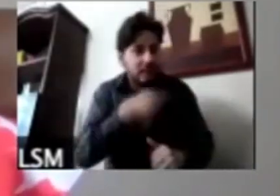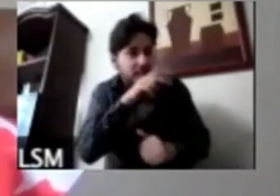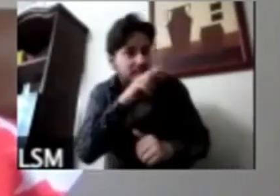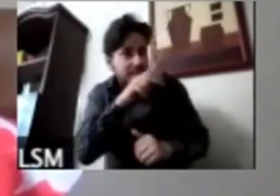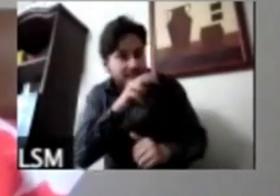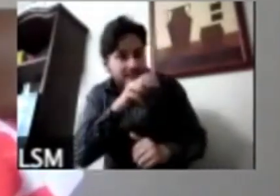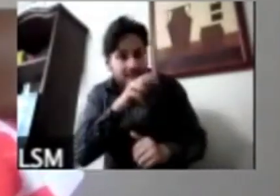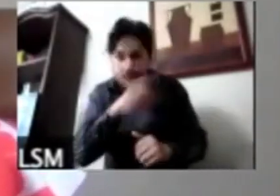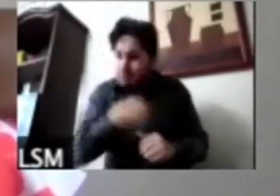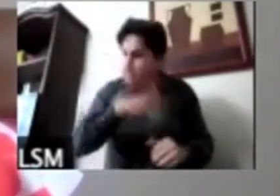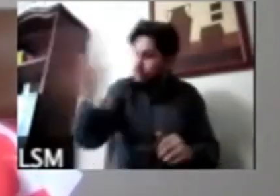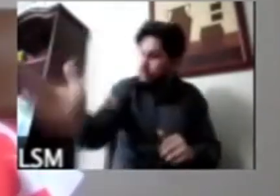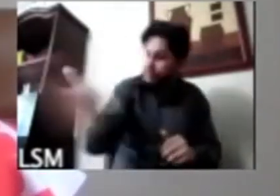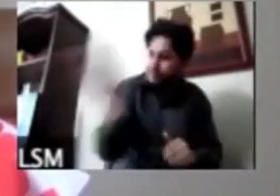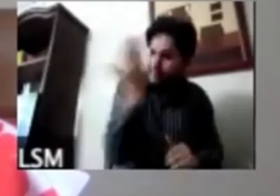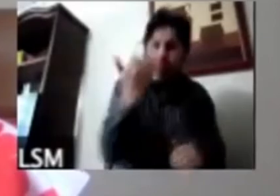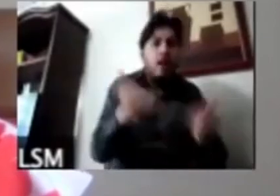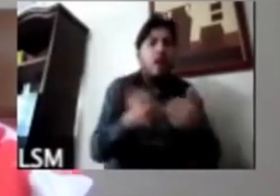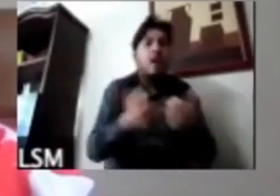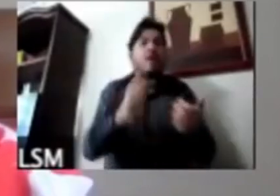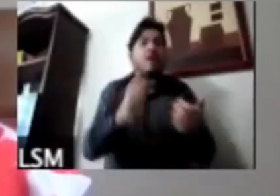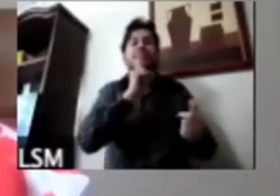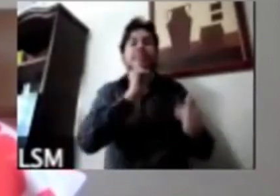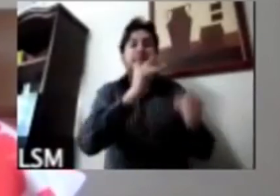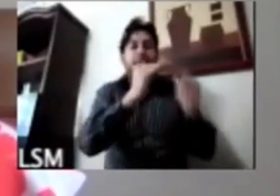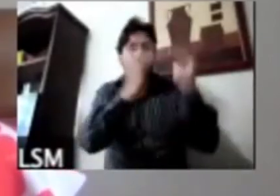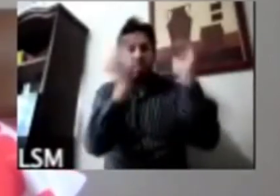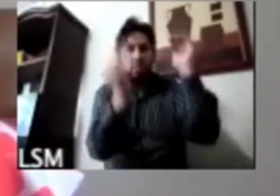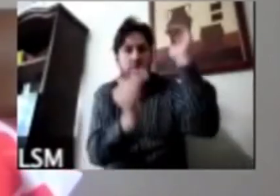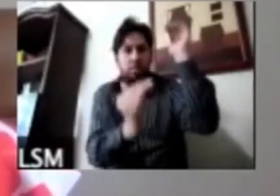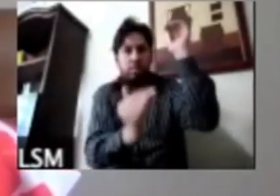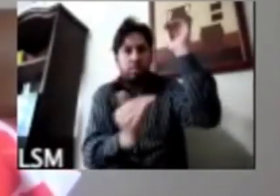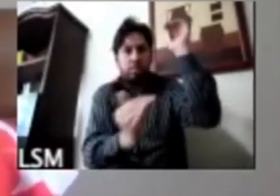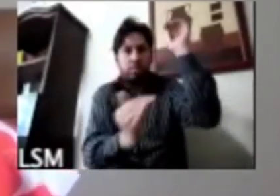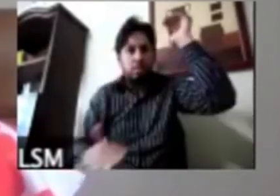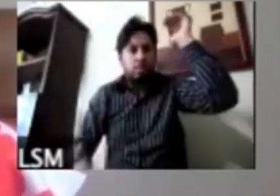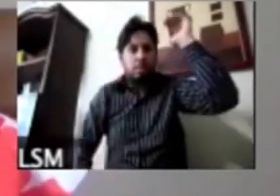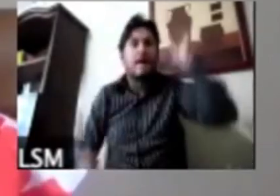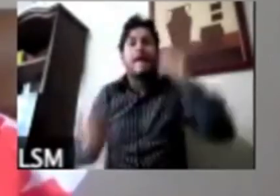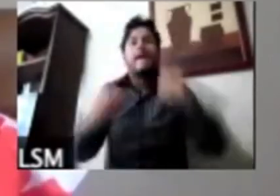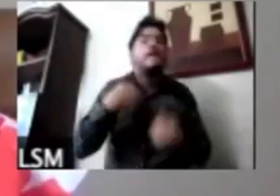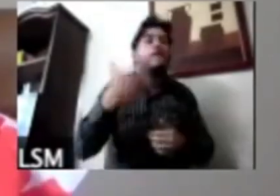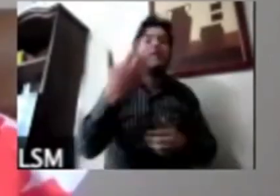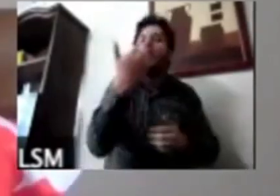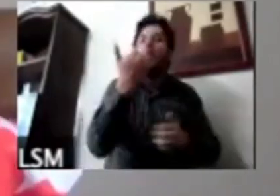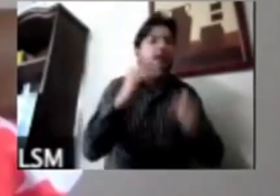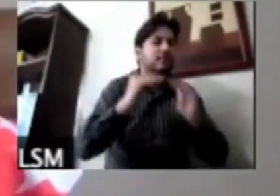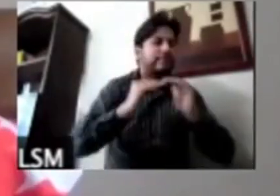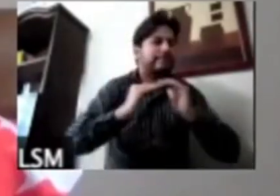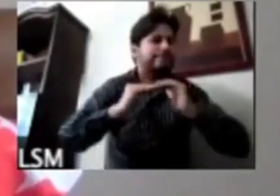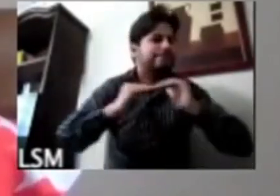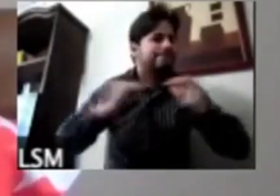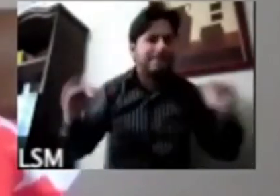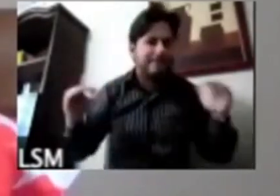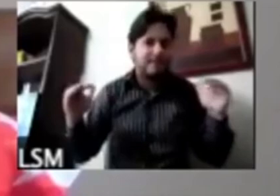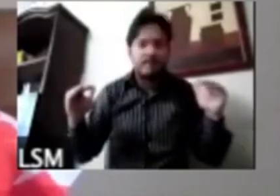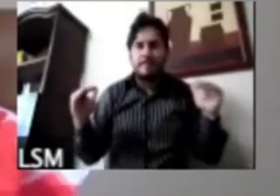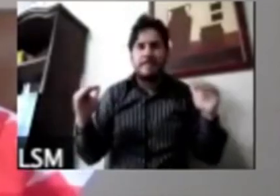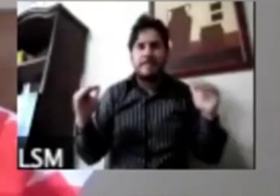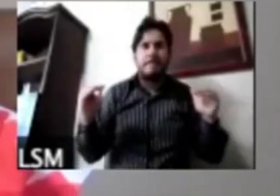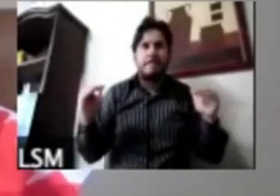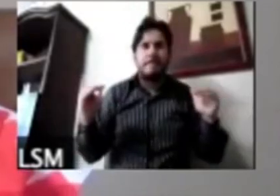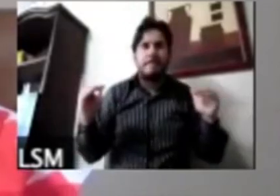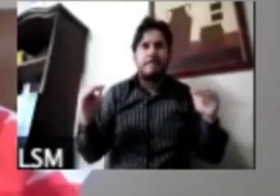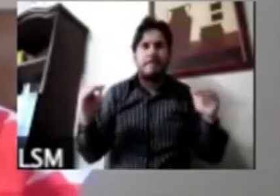términos de desigualdad en todos los resultados que presenté hoy cuando hacemos justamente que está